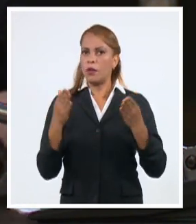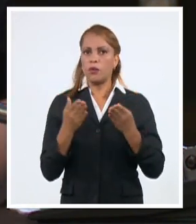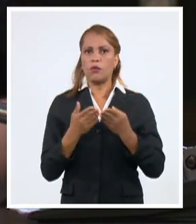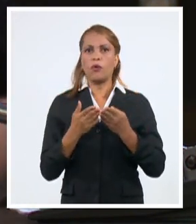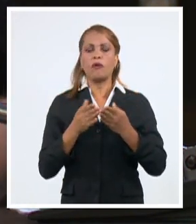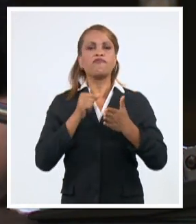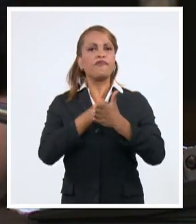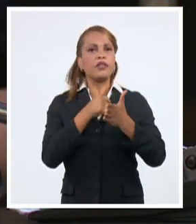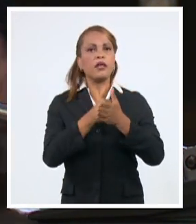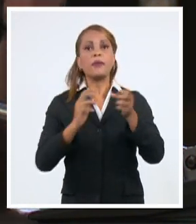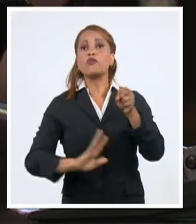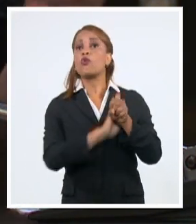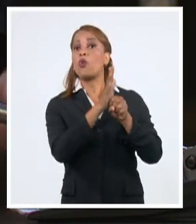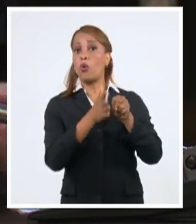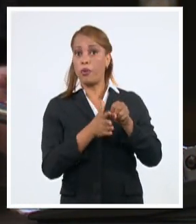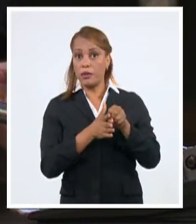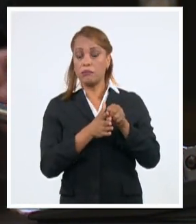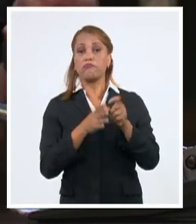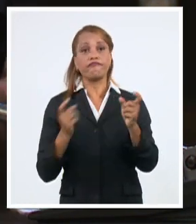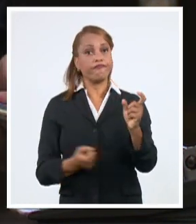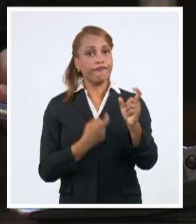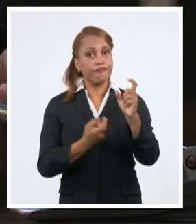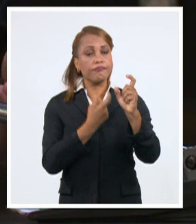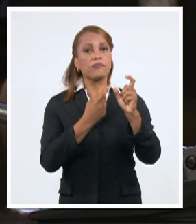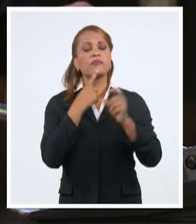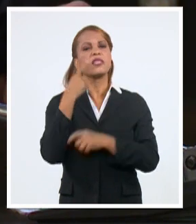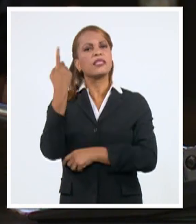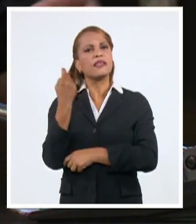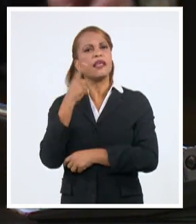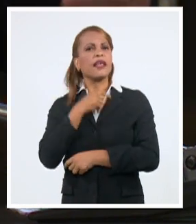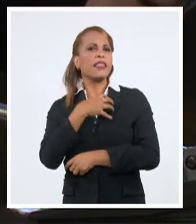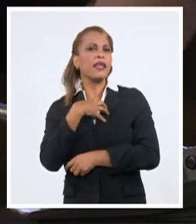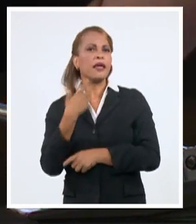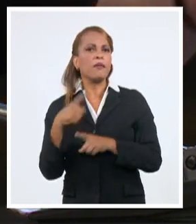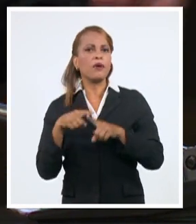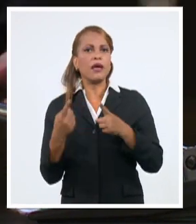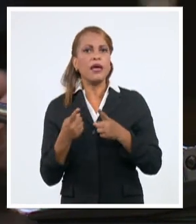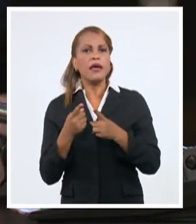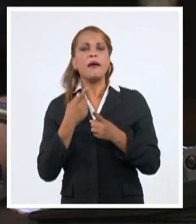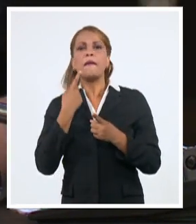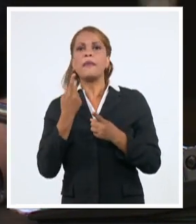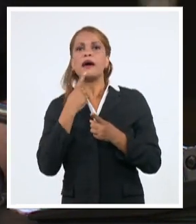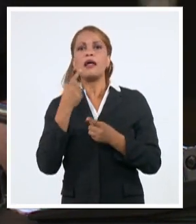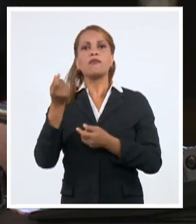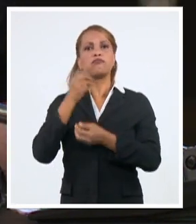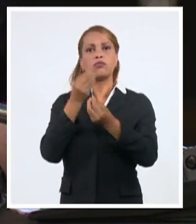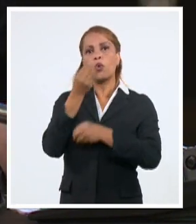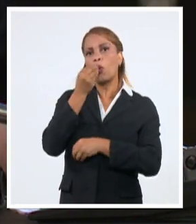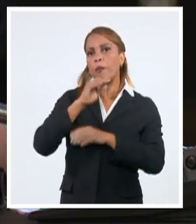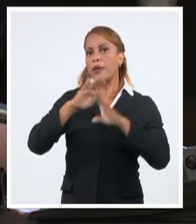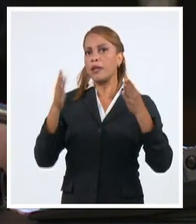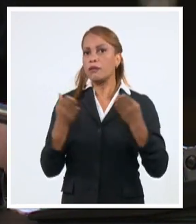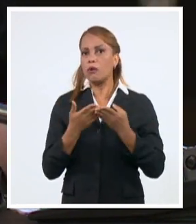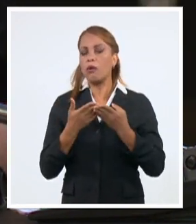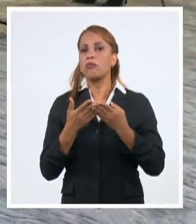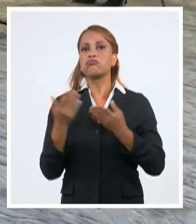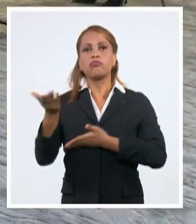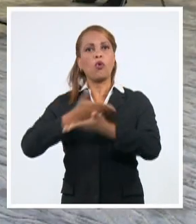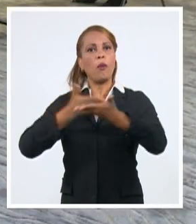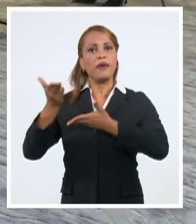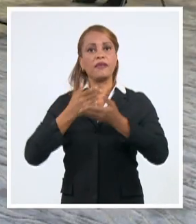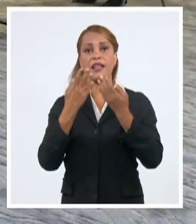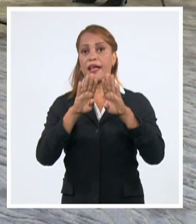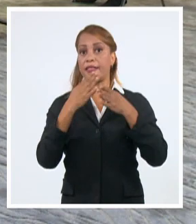enfrentamiento a la COVID, las necesidades que tenemos para poder ir reabasteciendo nuestra red comercial de China.